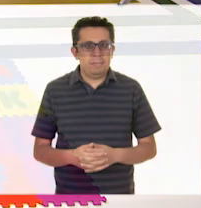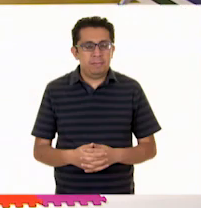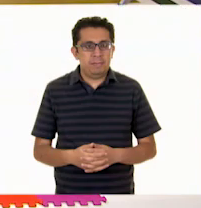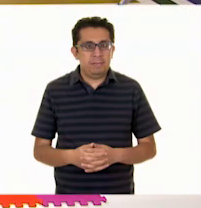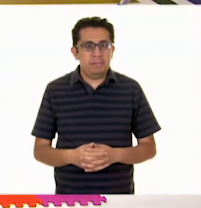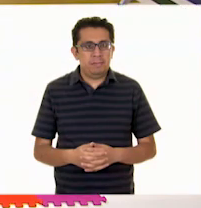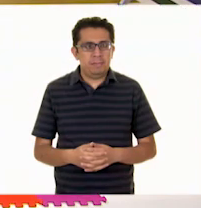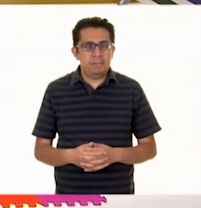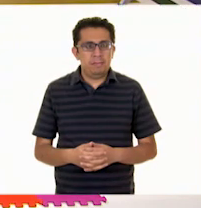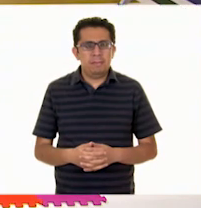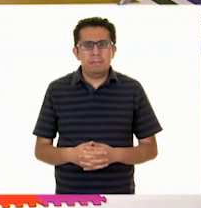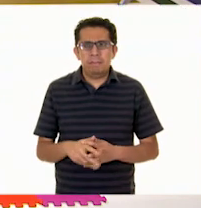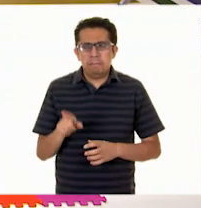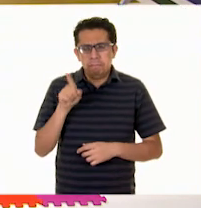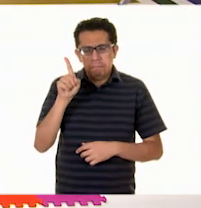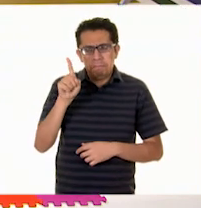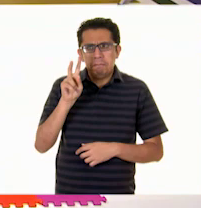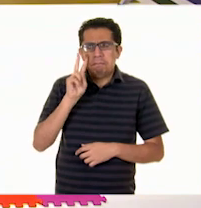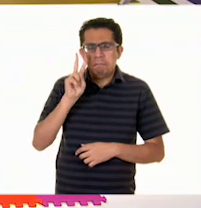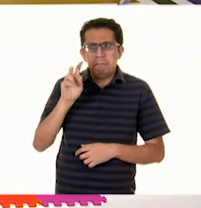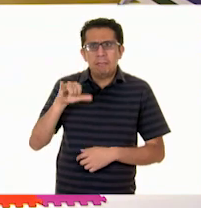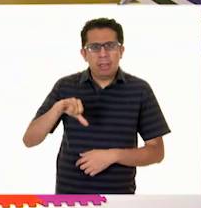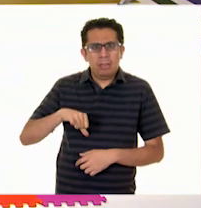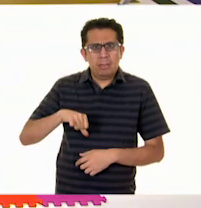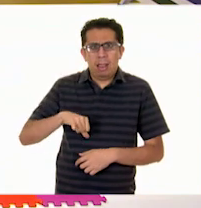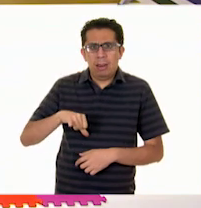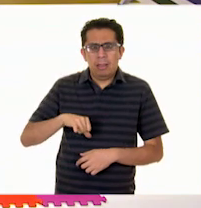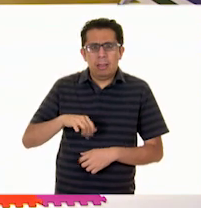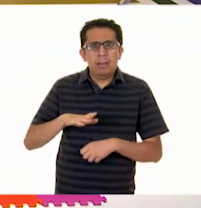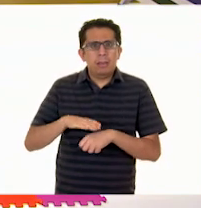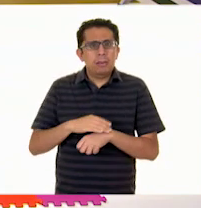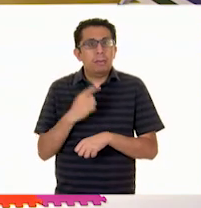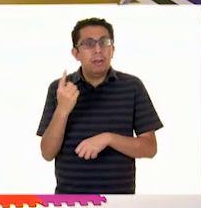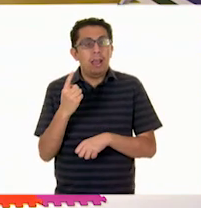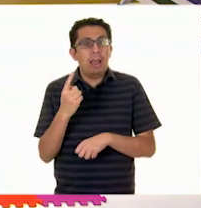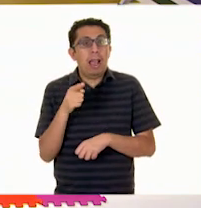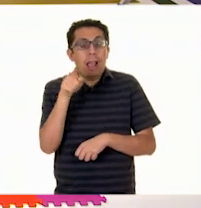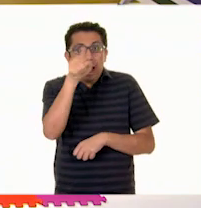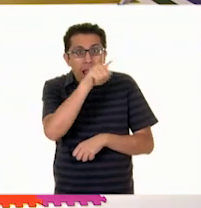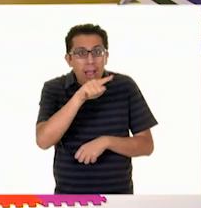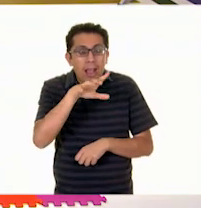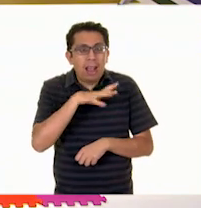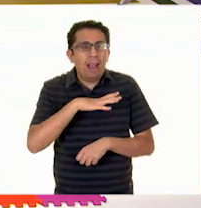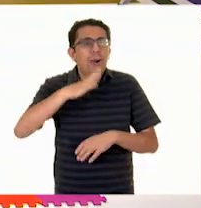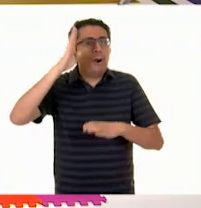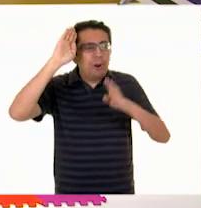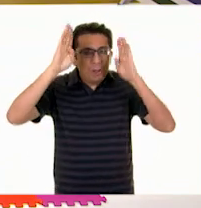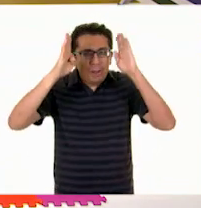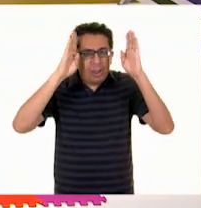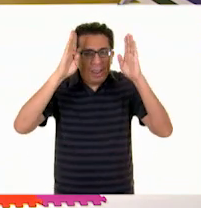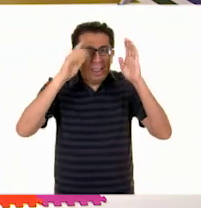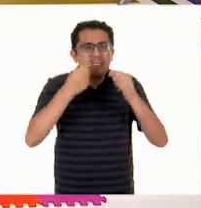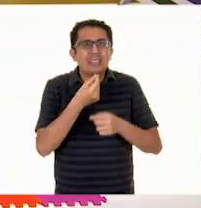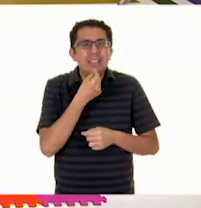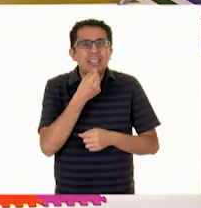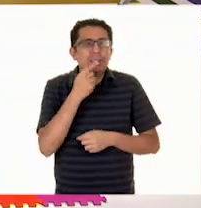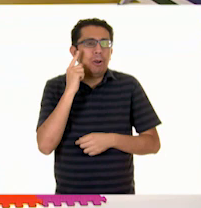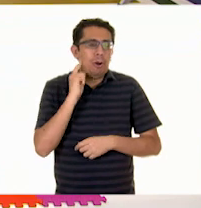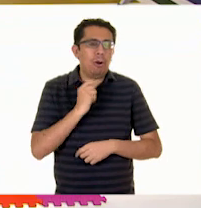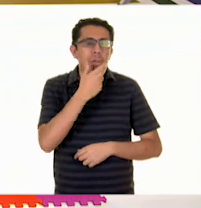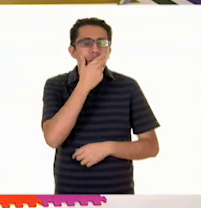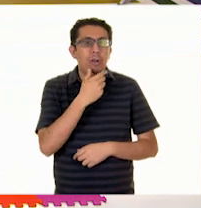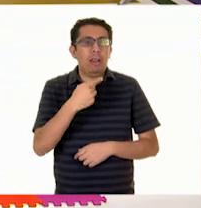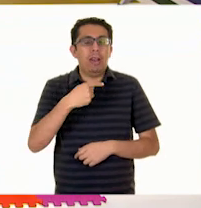Esta pieza se ve muy interesante porque... ¡Ay! ¡Ahí están! ¡Hola! ¡Hola, niñas y niños! Me